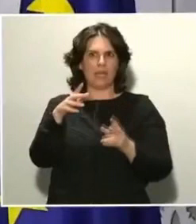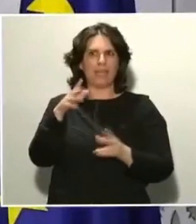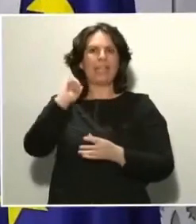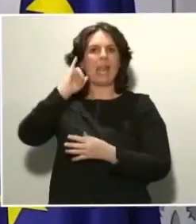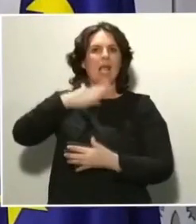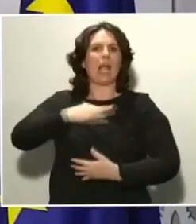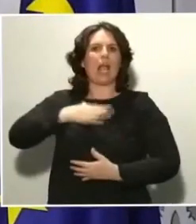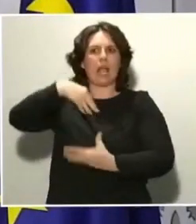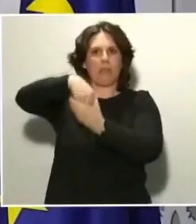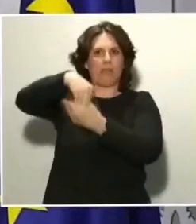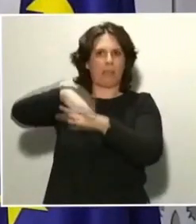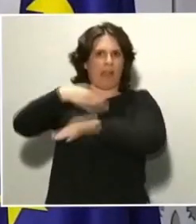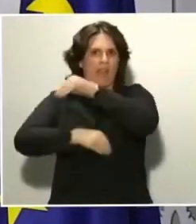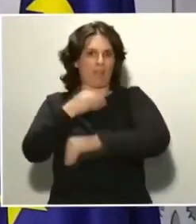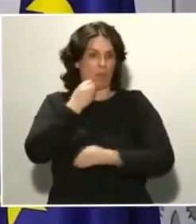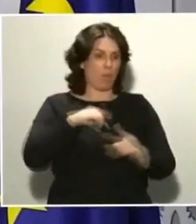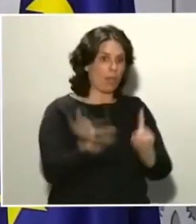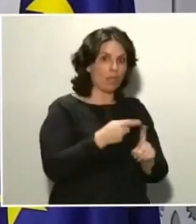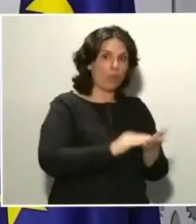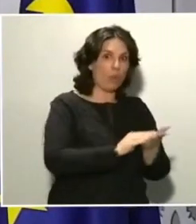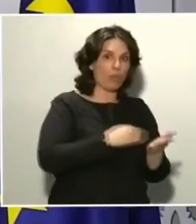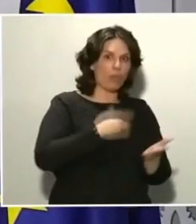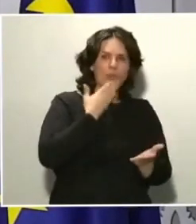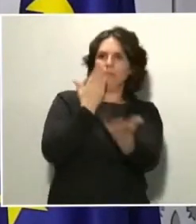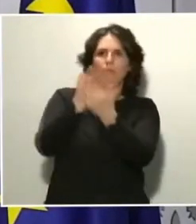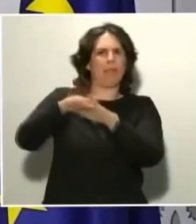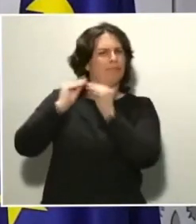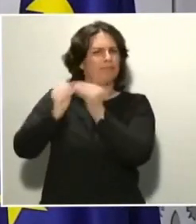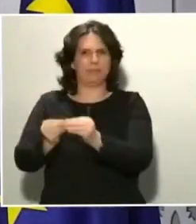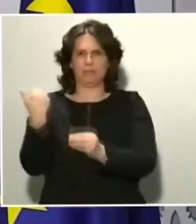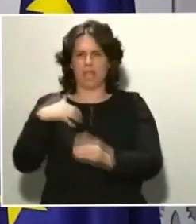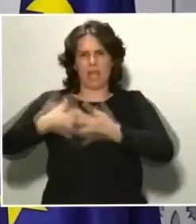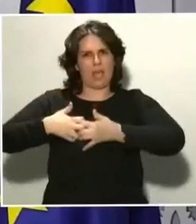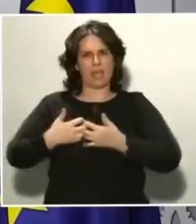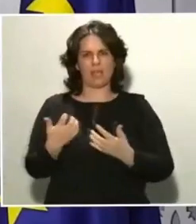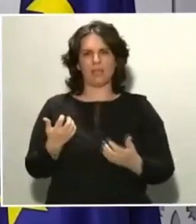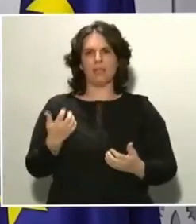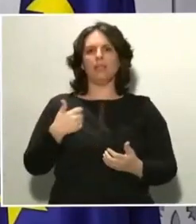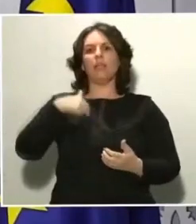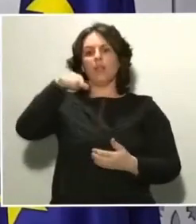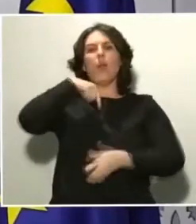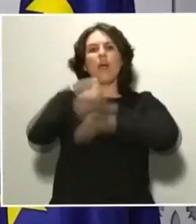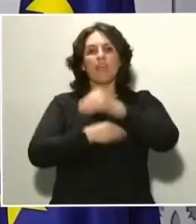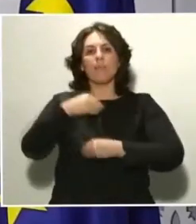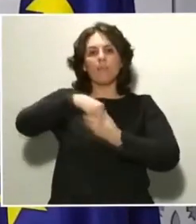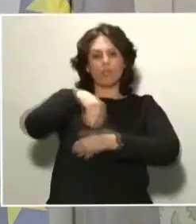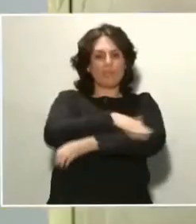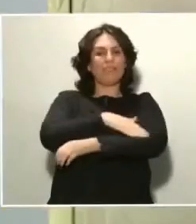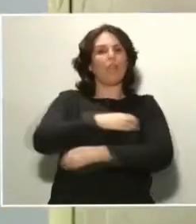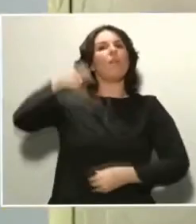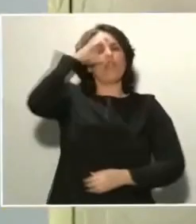tuviésemos la solución. Estamos manteniendo y promoviendo estas capacidades desde el Ministerio también de Ciencia e Innovación.